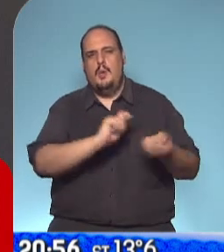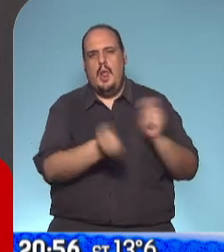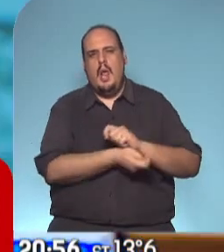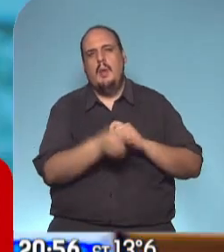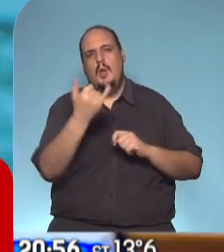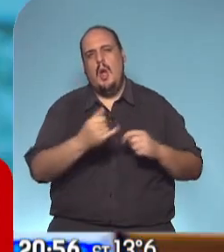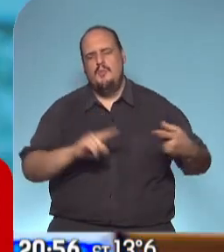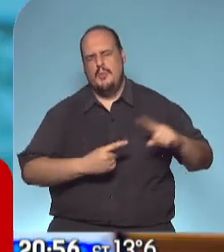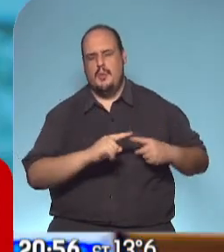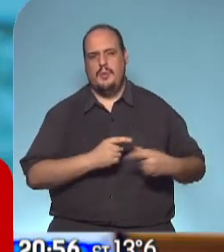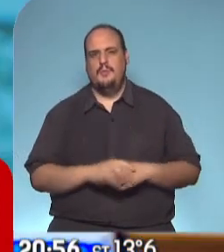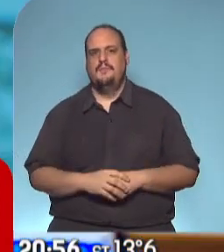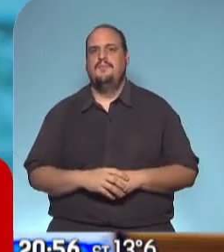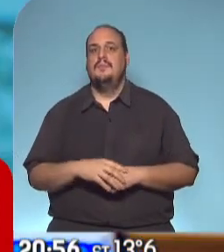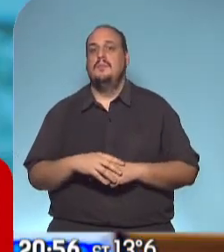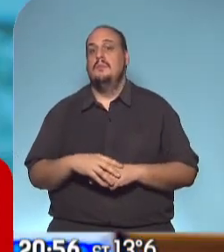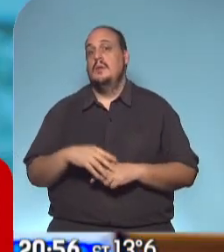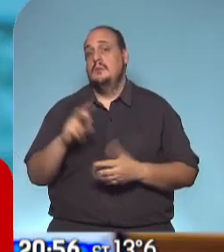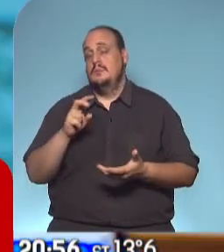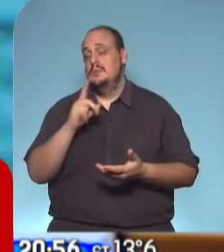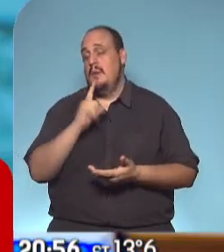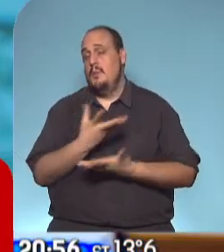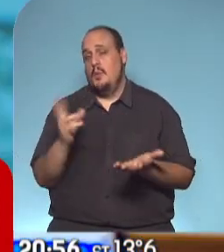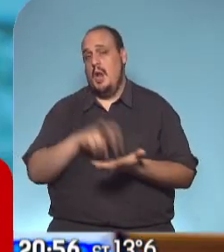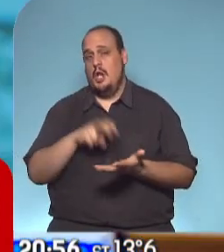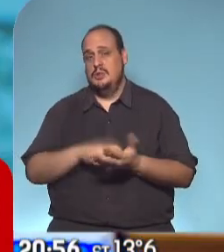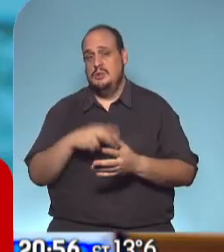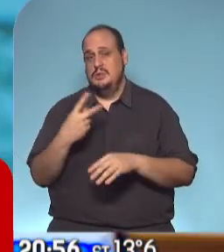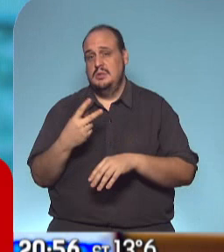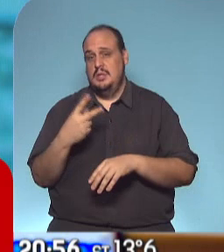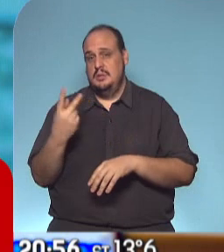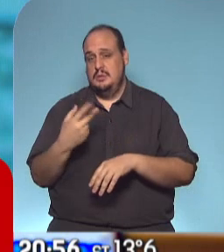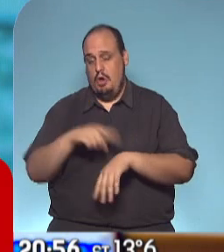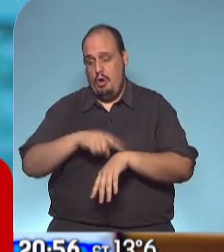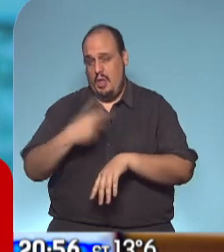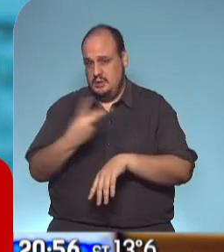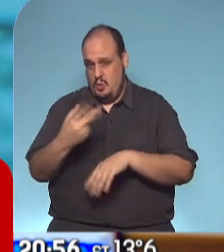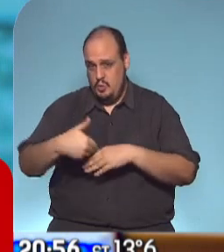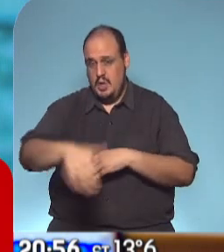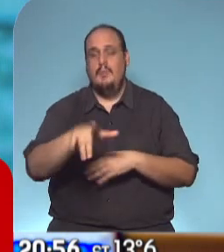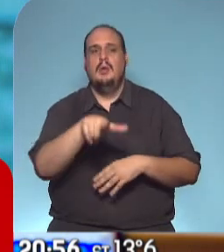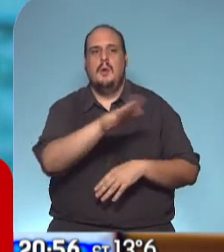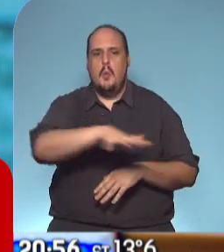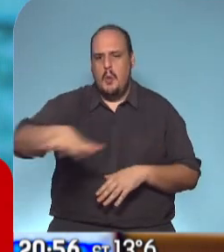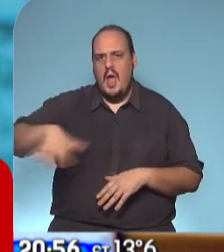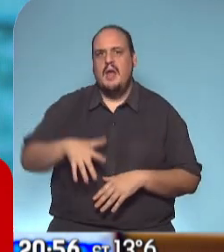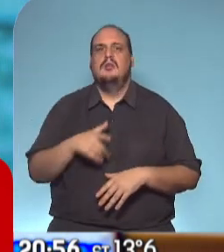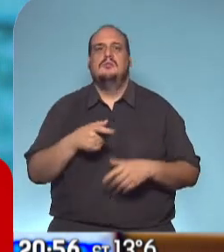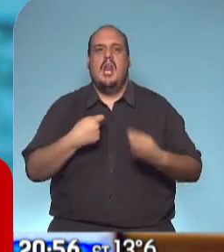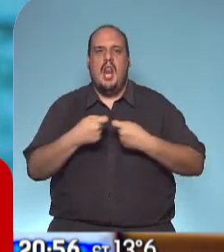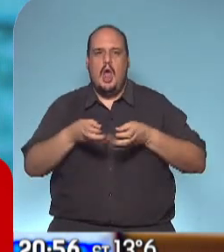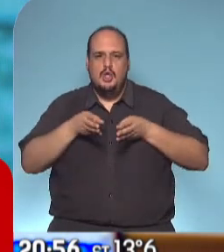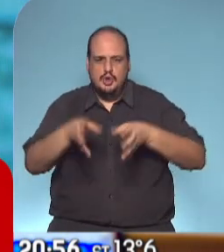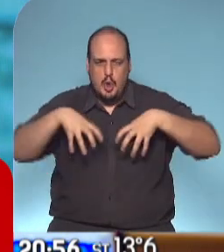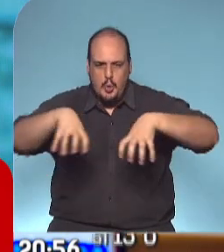Después, en la segunda hora de Televisión Pública Noticias, el detalle, porque el lunes abren comercios barriales, galerías barriales también,